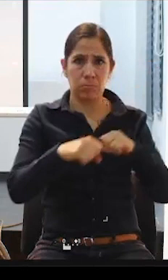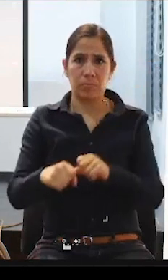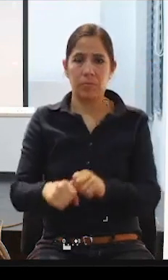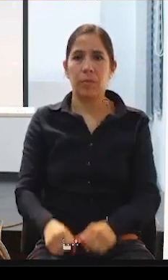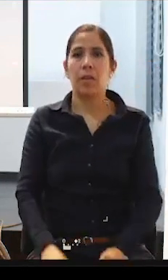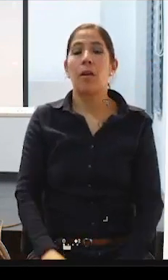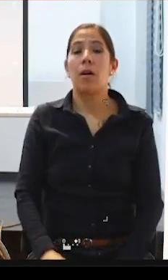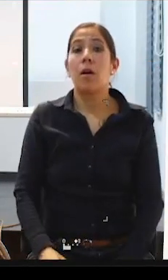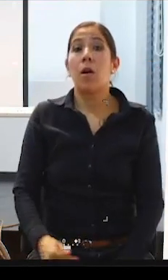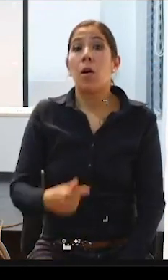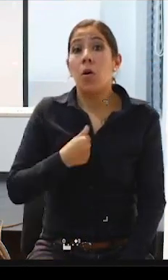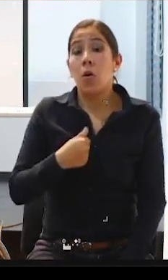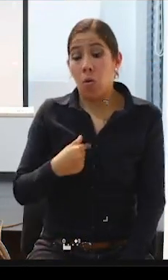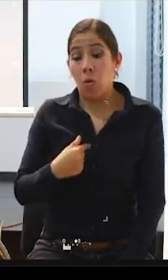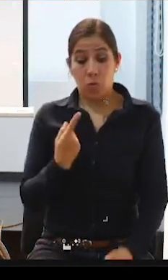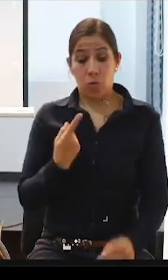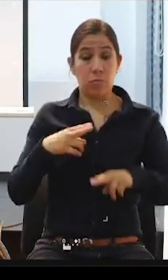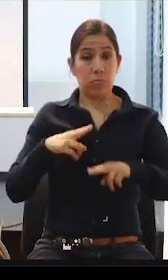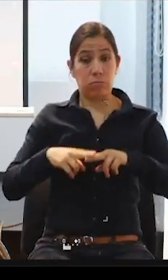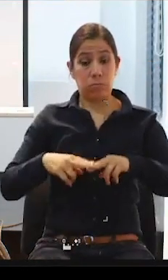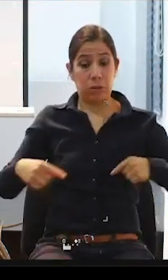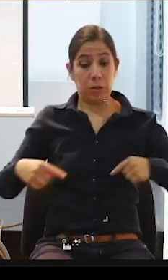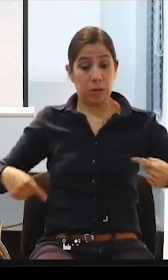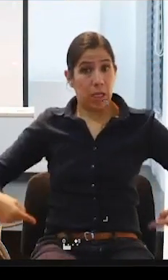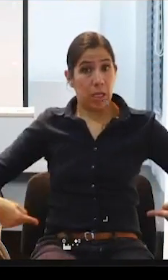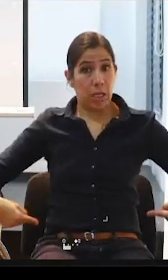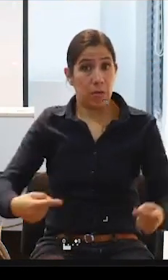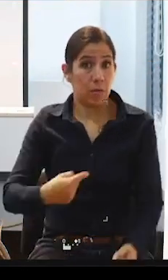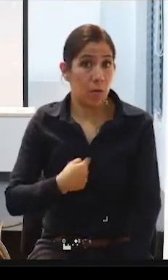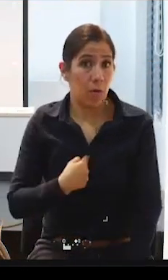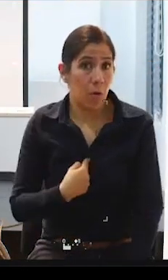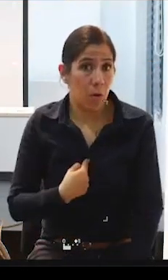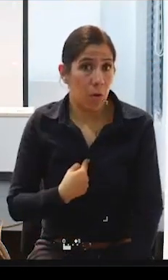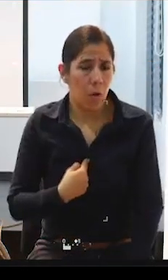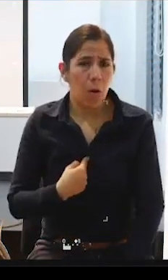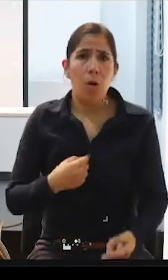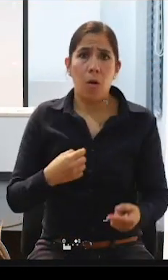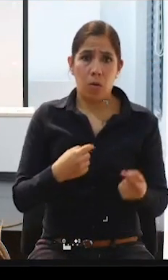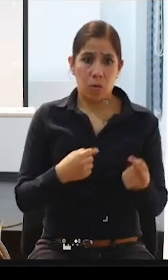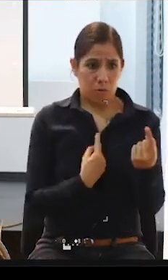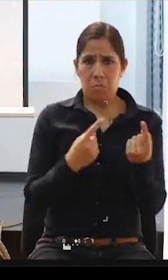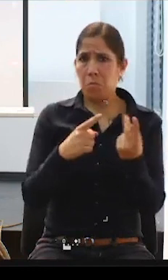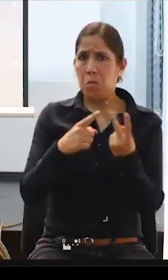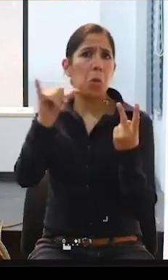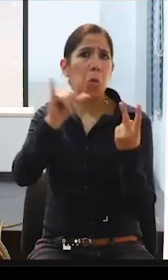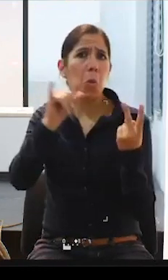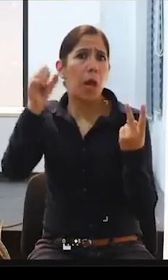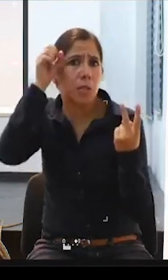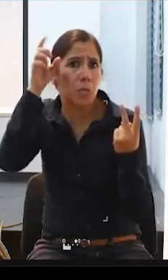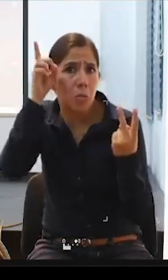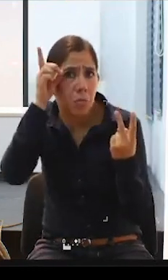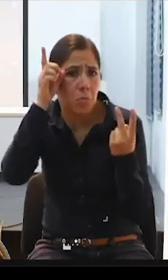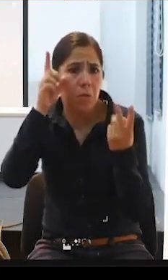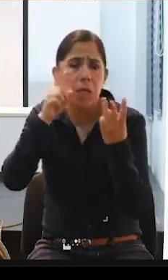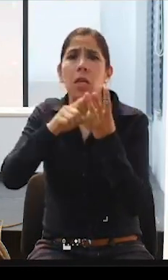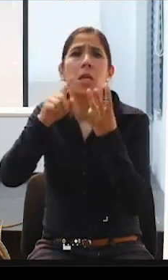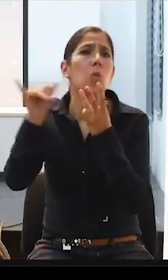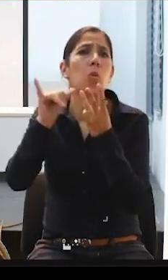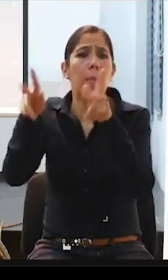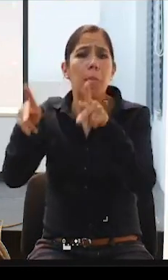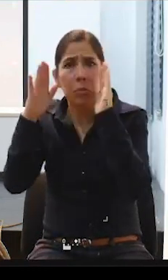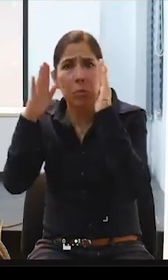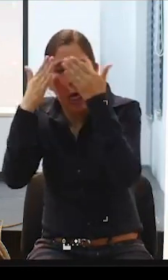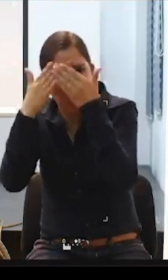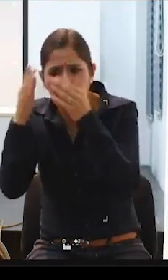por ir en silla de ruedas, no solo la persona por tener un síndrome de Down, ni la persona por tener un autismo, hay decisiones, todas